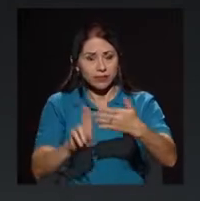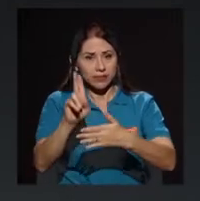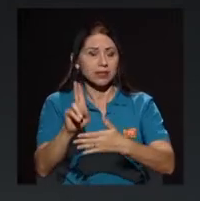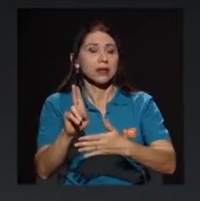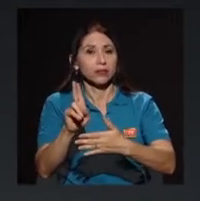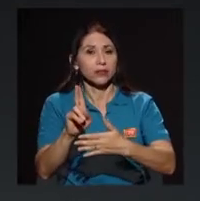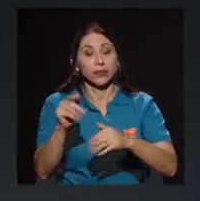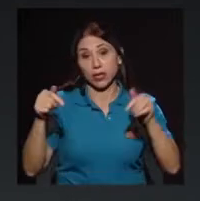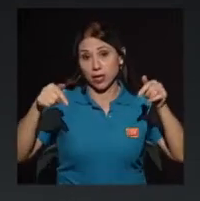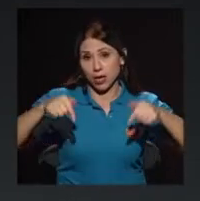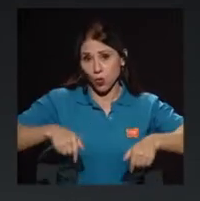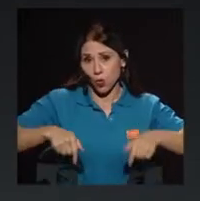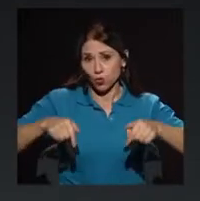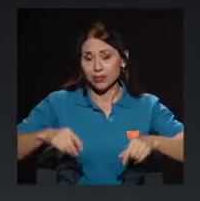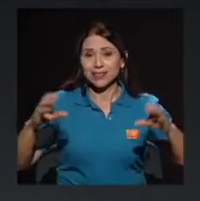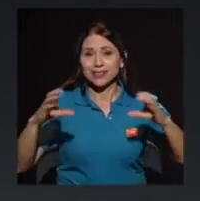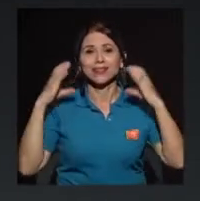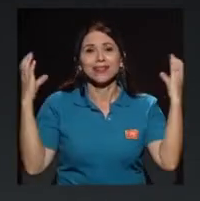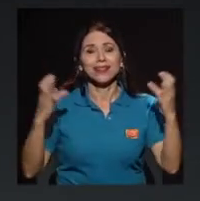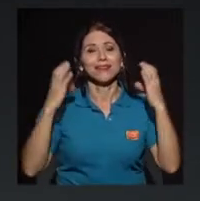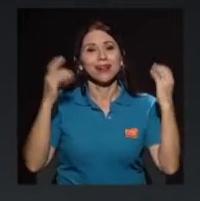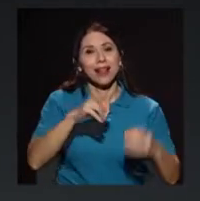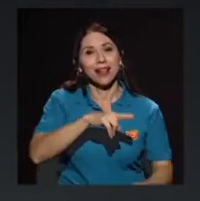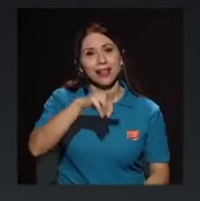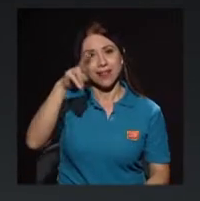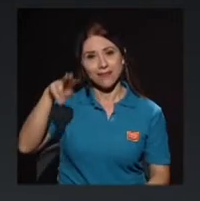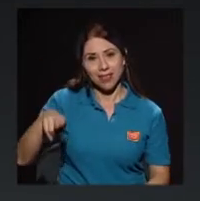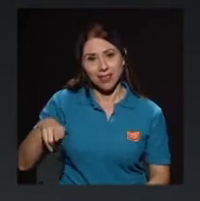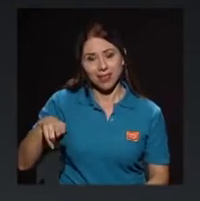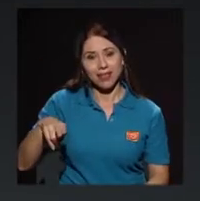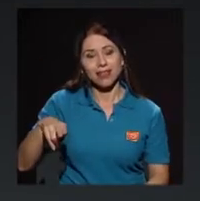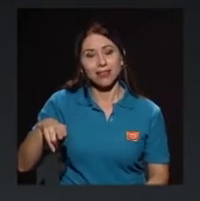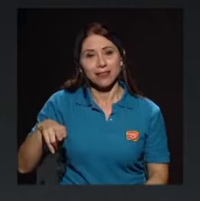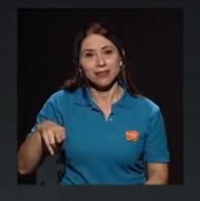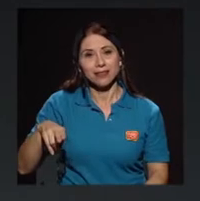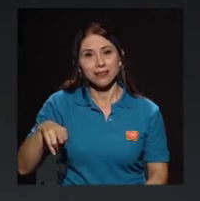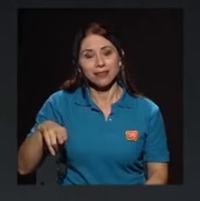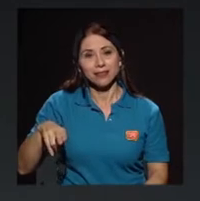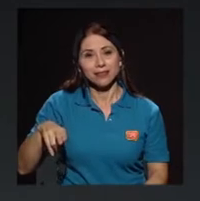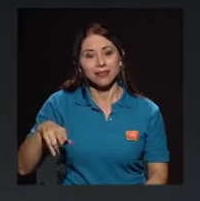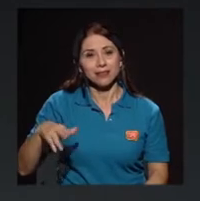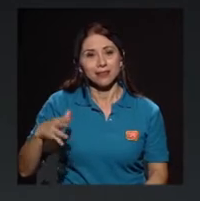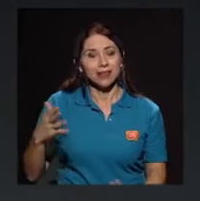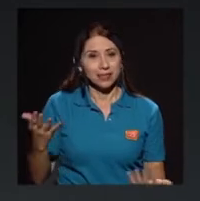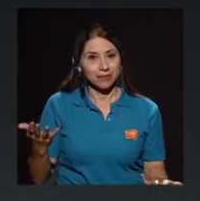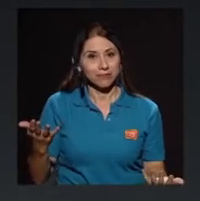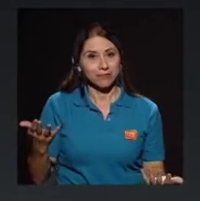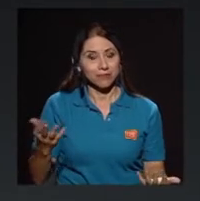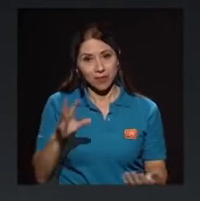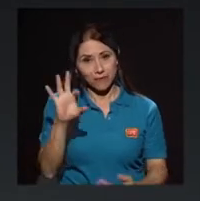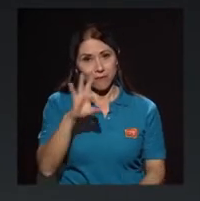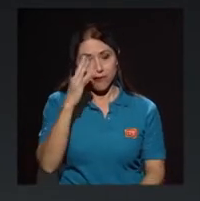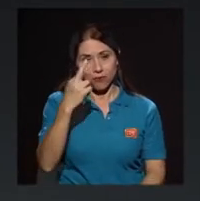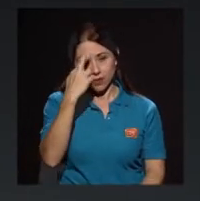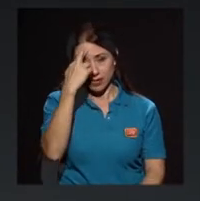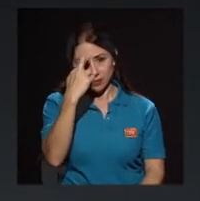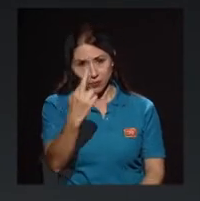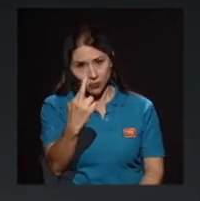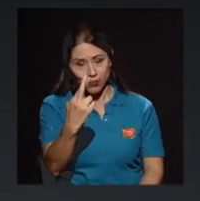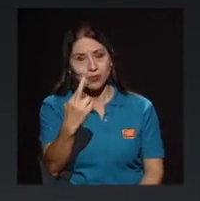que hoy celebra la Navidad y que respetuosamente